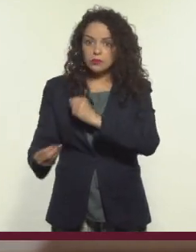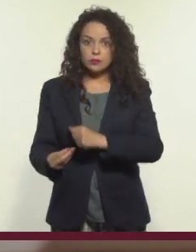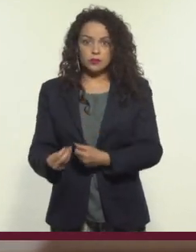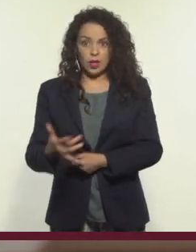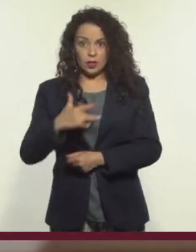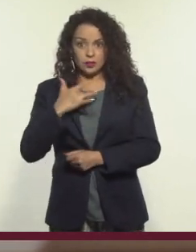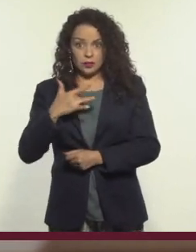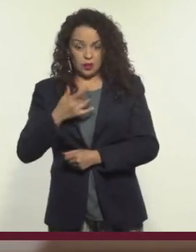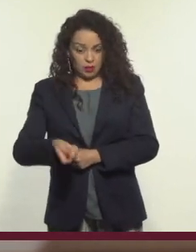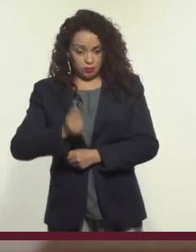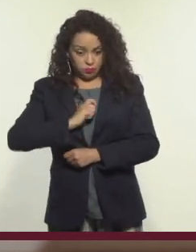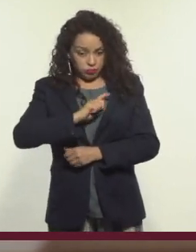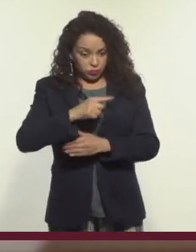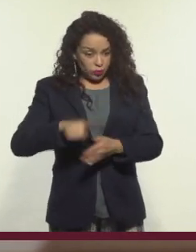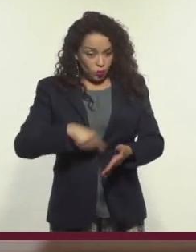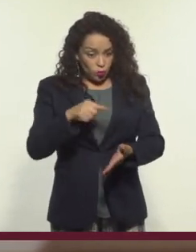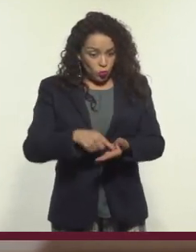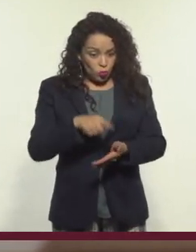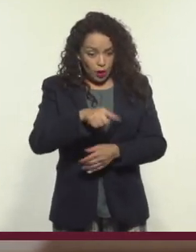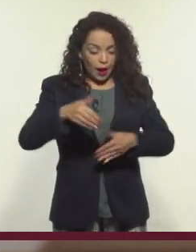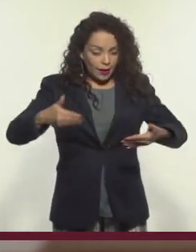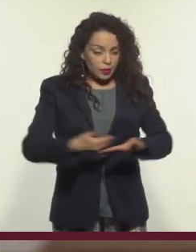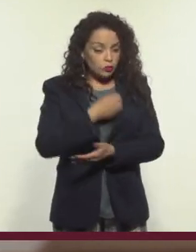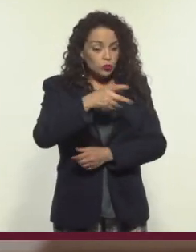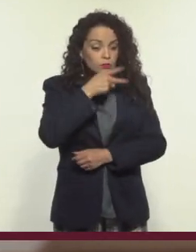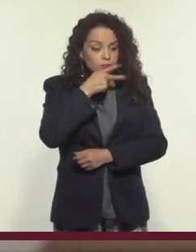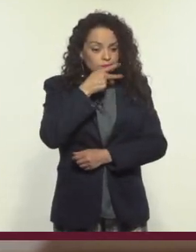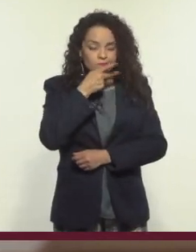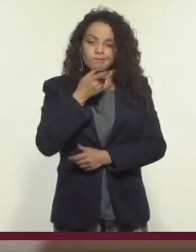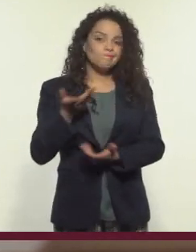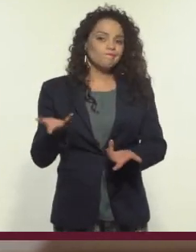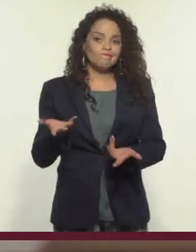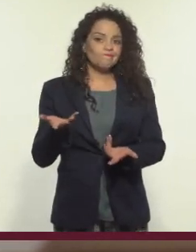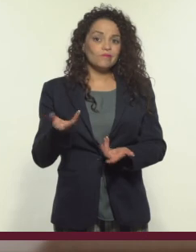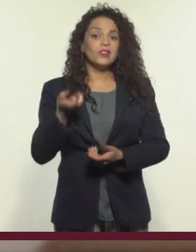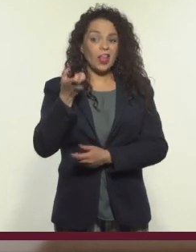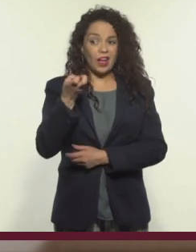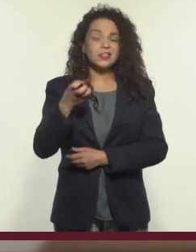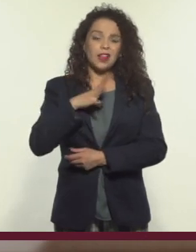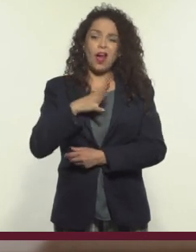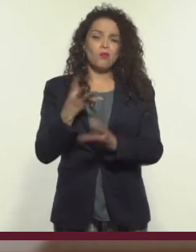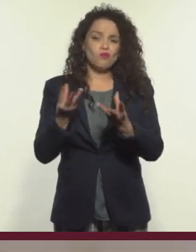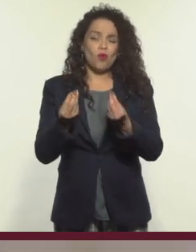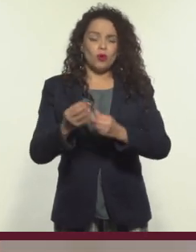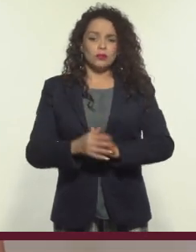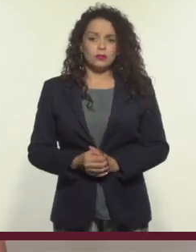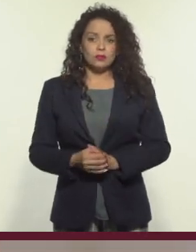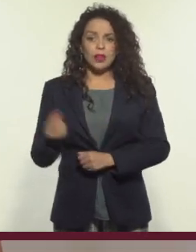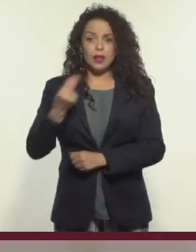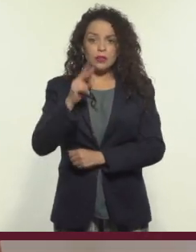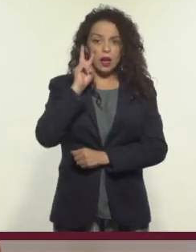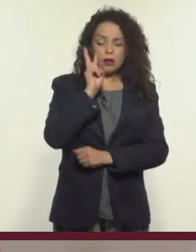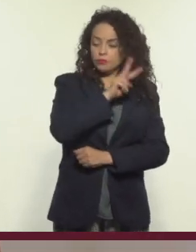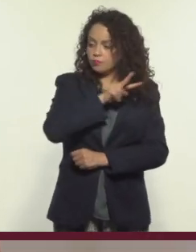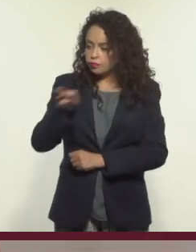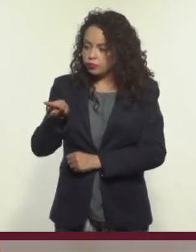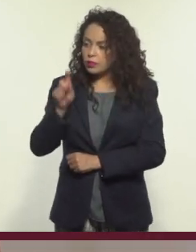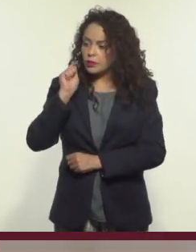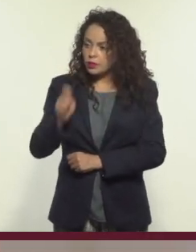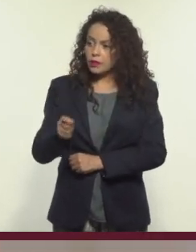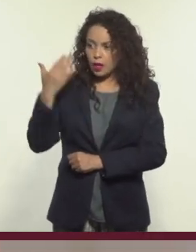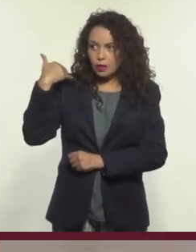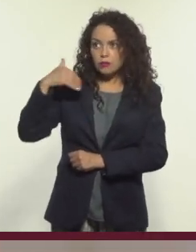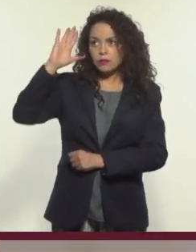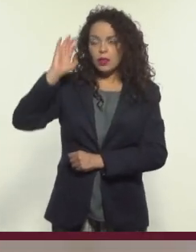y que no sienten pertenencia por el lugar de origen de sus padres, son bastante comunes. Basta con voltear a ver lo que pasó en la